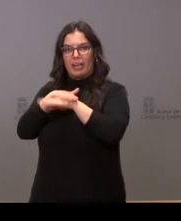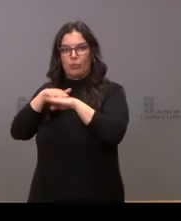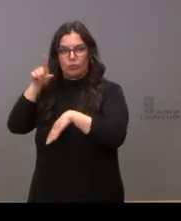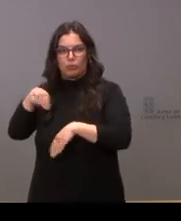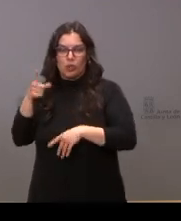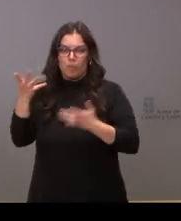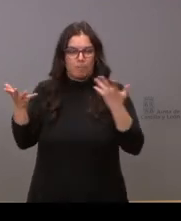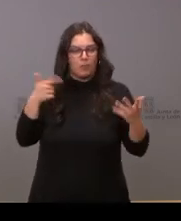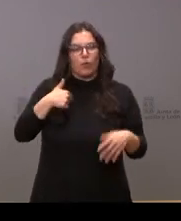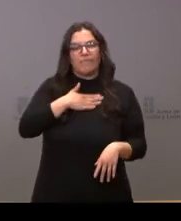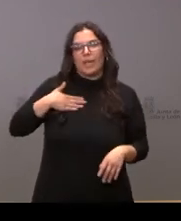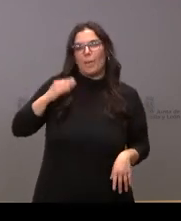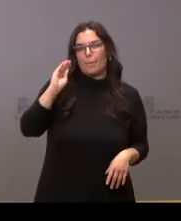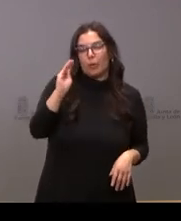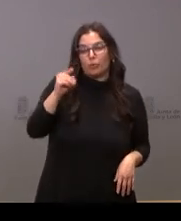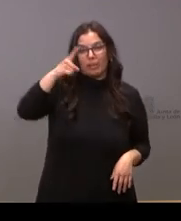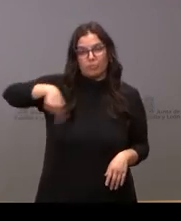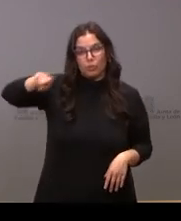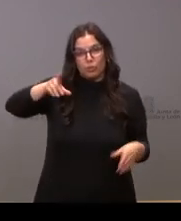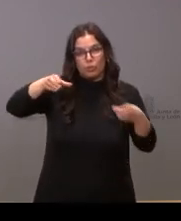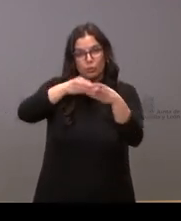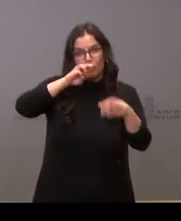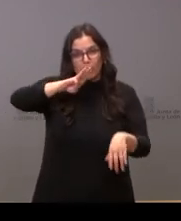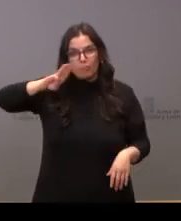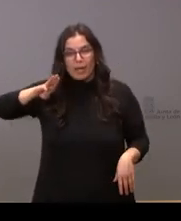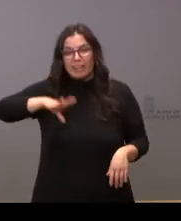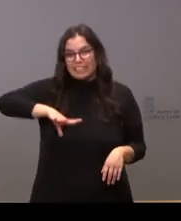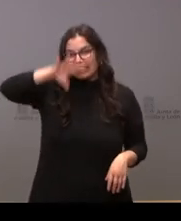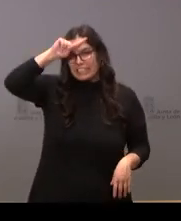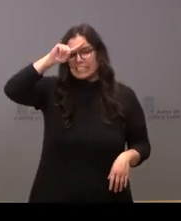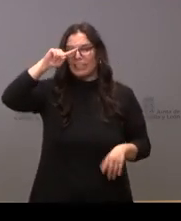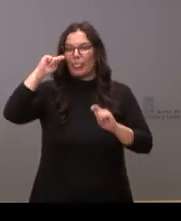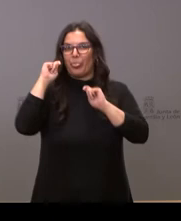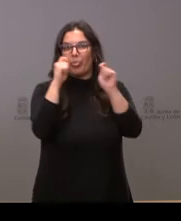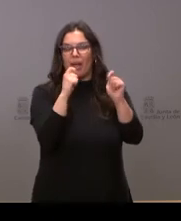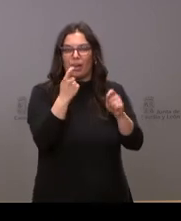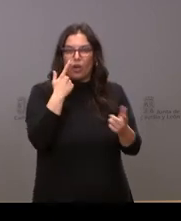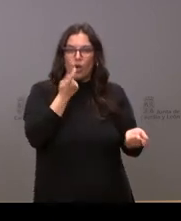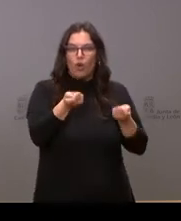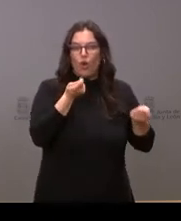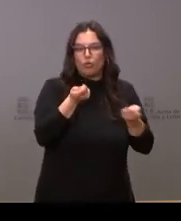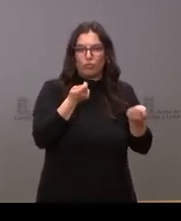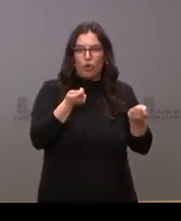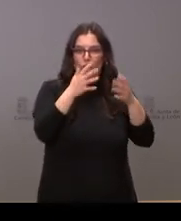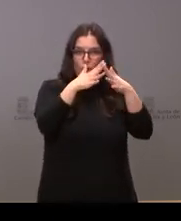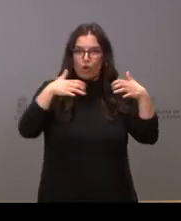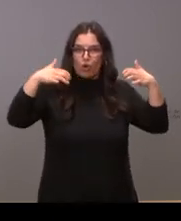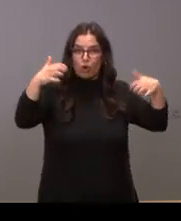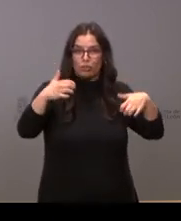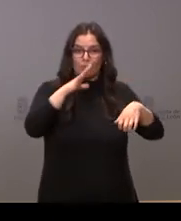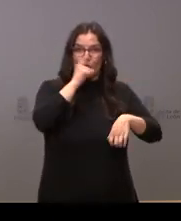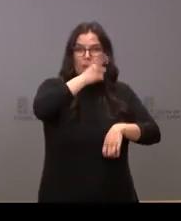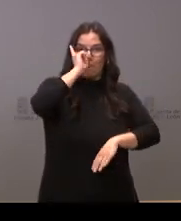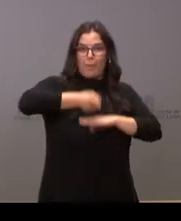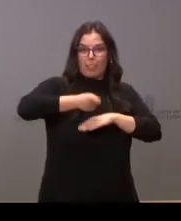en los siguientes términos si se arrepiente en el partido popular se arrepiente de haber otorgado finalmente ese control del poder legislativo es decir de los tiempos de